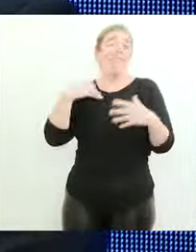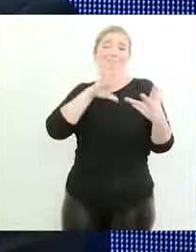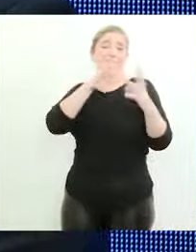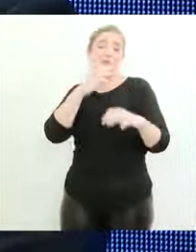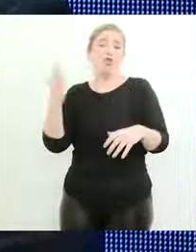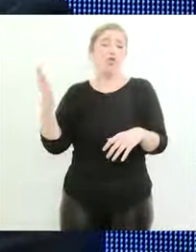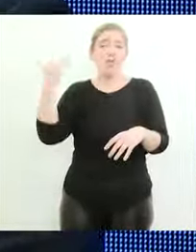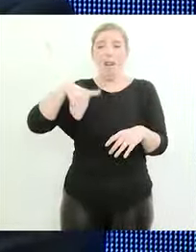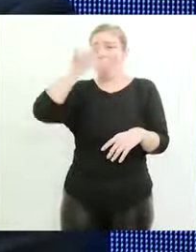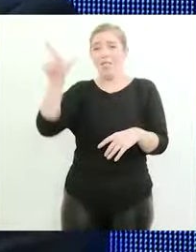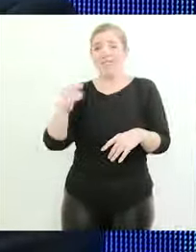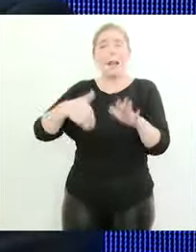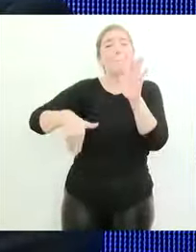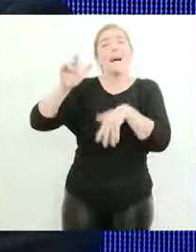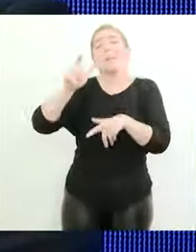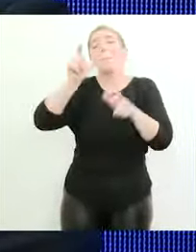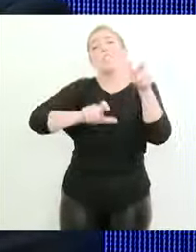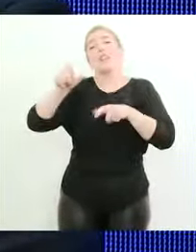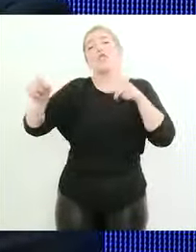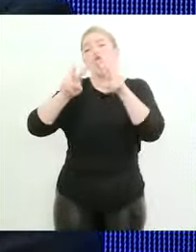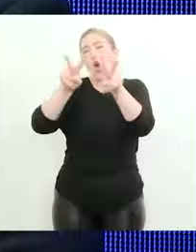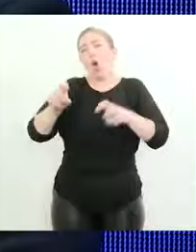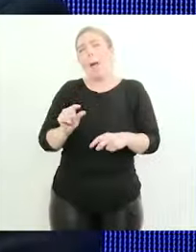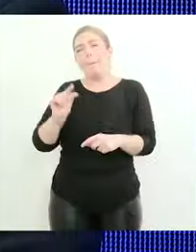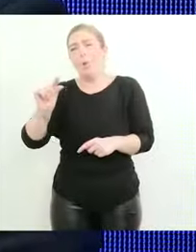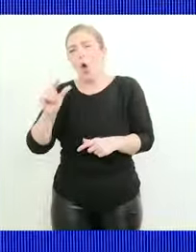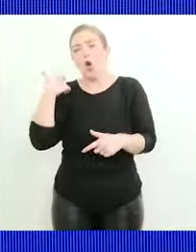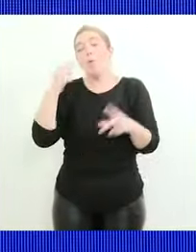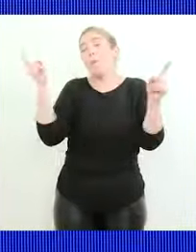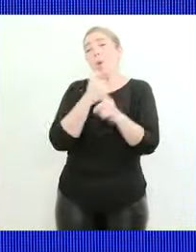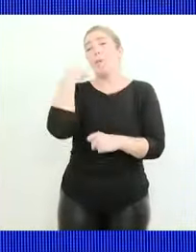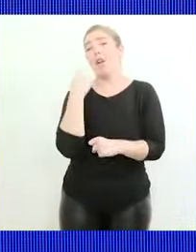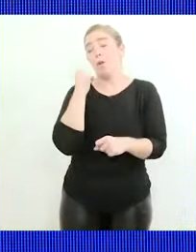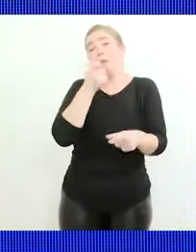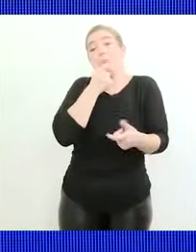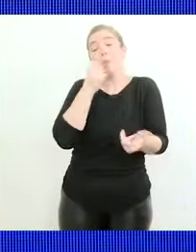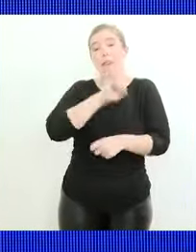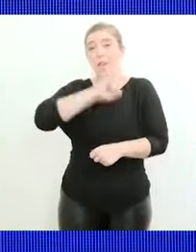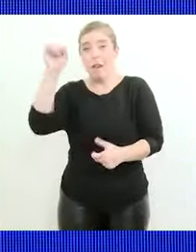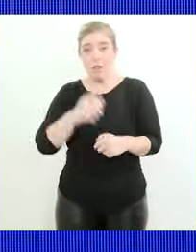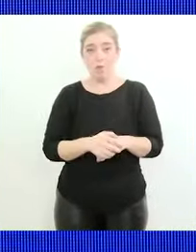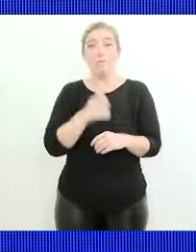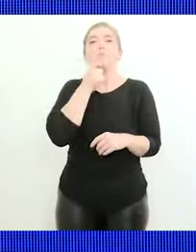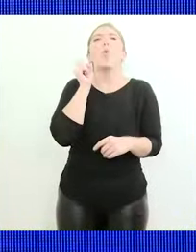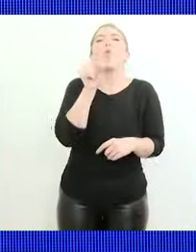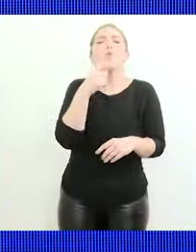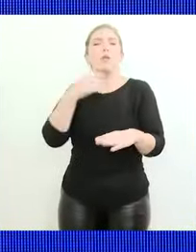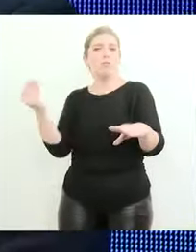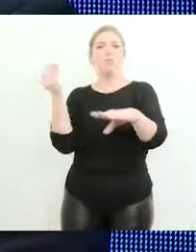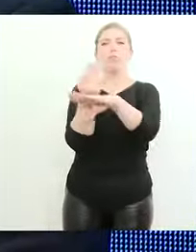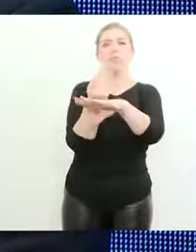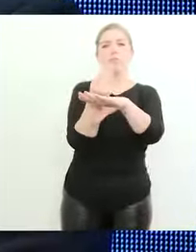los argentinos sobre todo a los de menor ingreso como son los problemas de la economía como la inflación en el caso de que usted llegue a asumir el 10 de diciembre